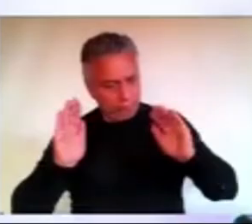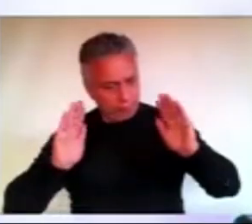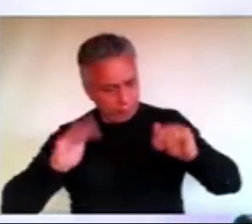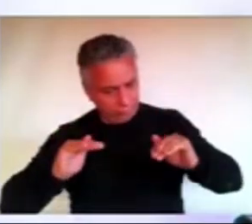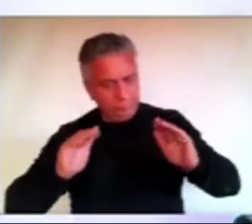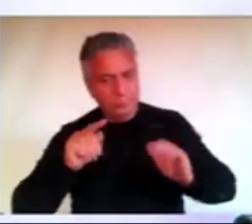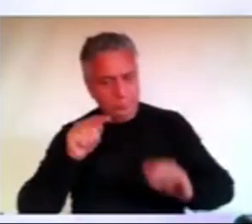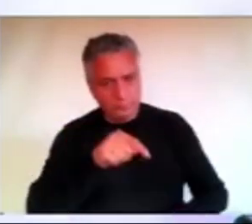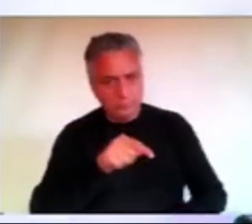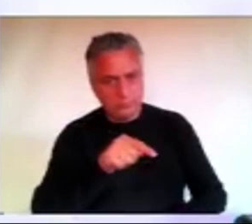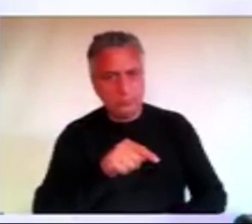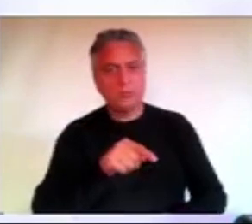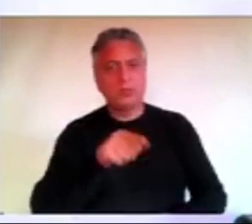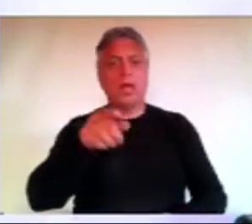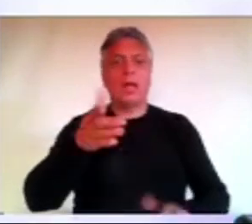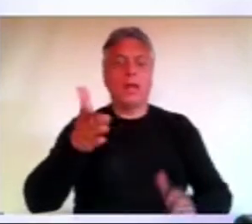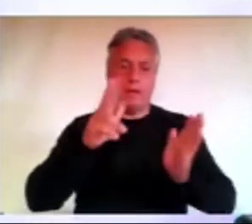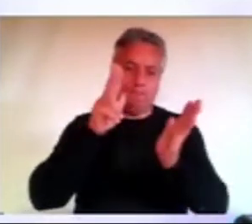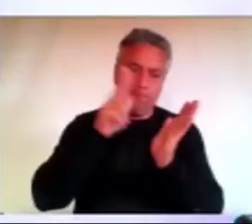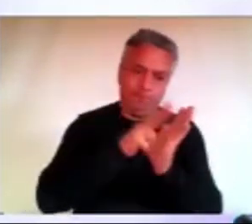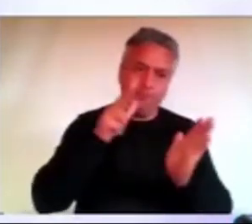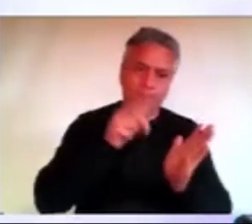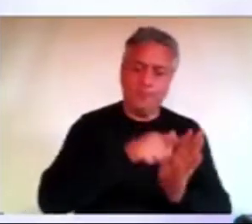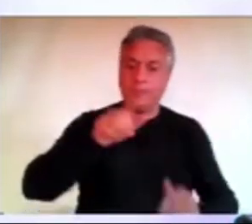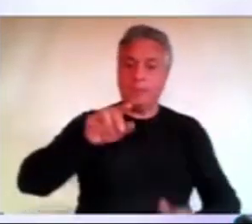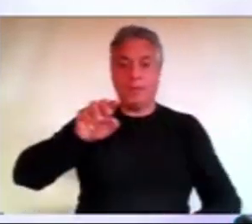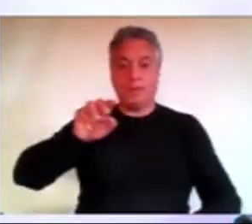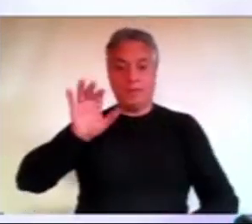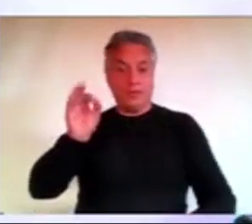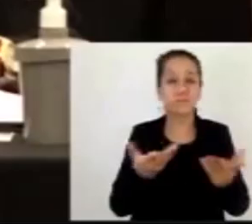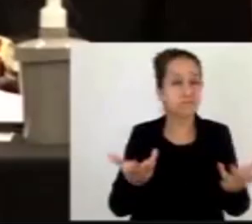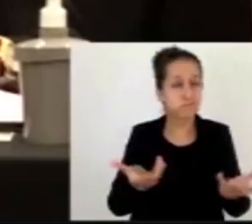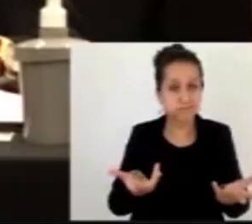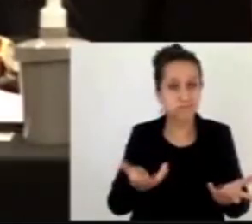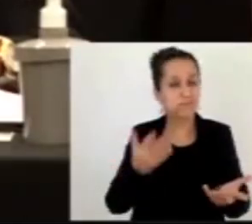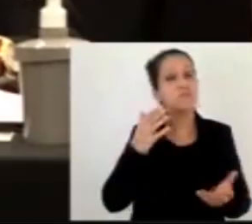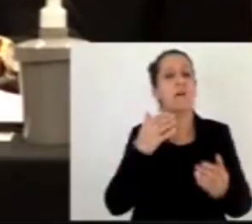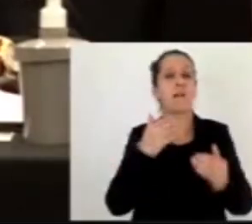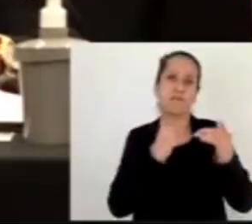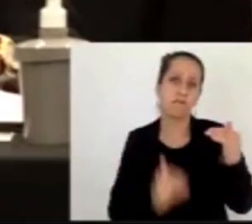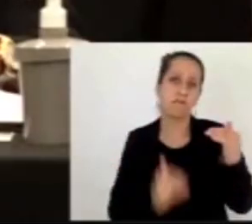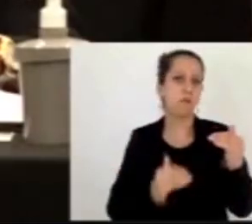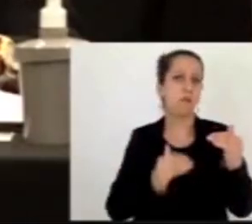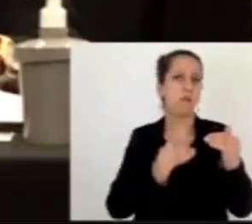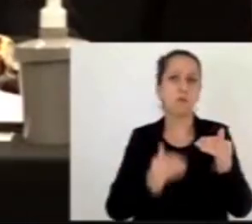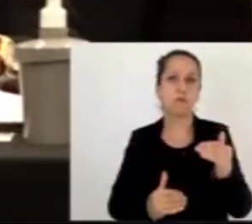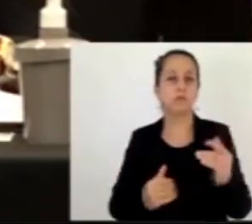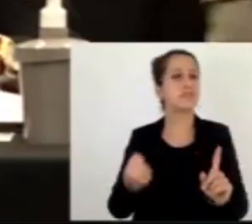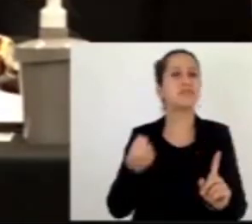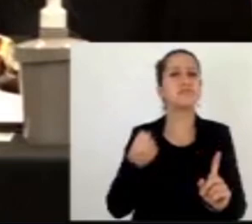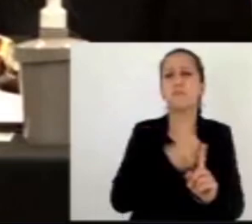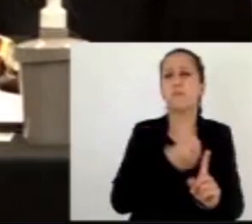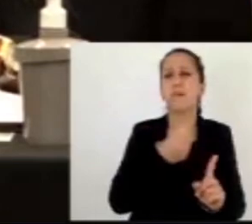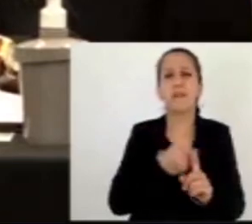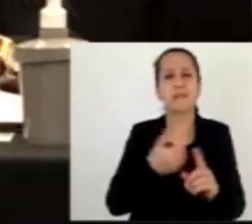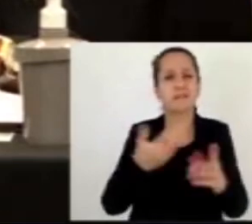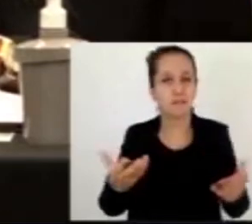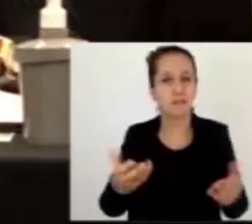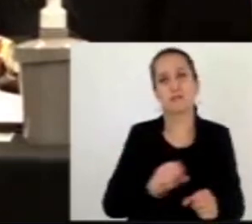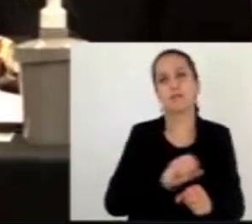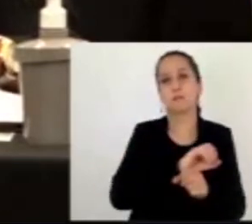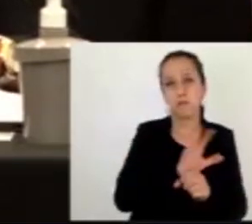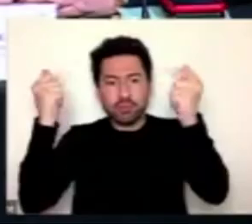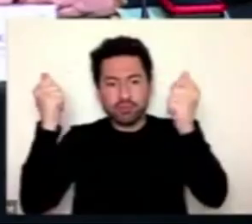que no es tener algo que va solo para arriba, es cómo se crece, cuál es su dirección, cuáles son los mecanismos. Y eso nos parece fundamental y el espacio fiscal es uno de los